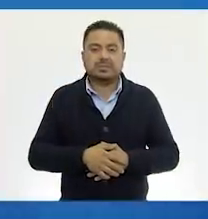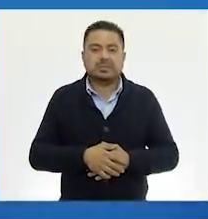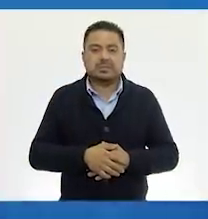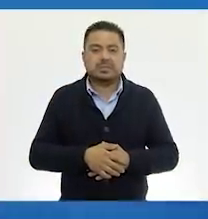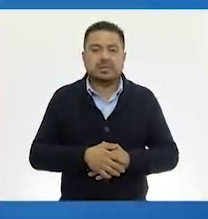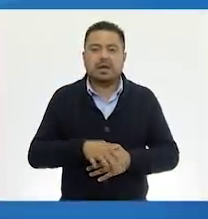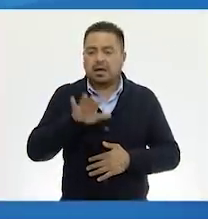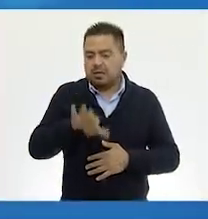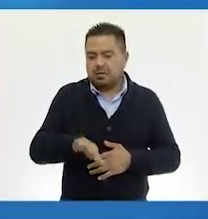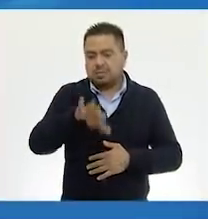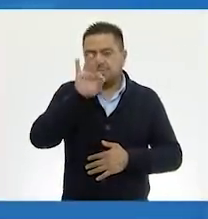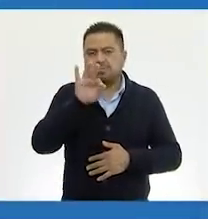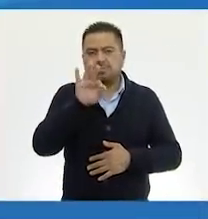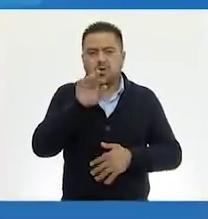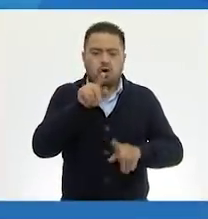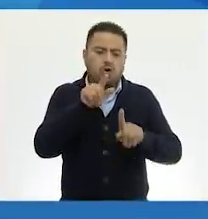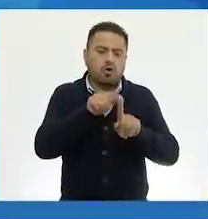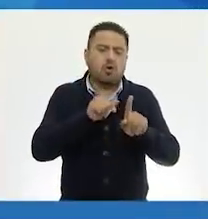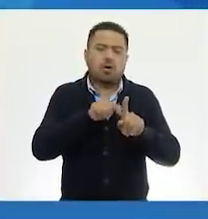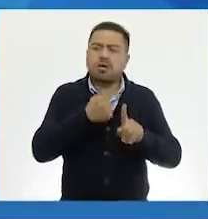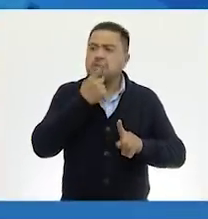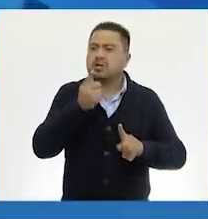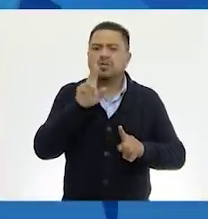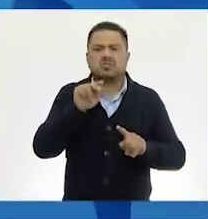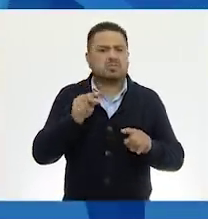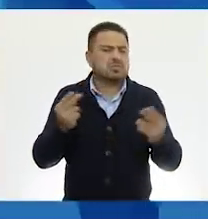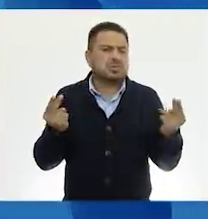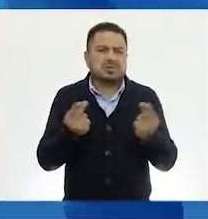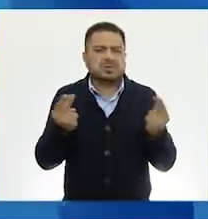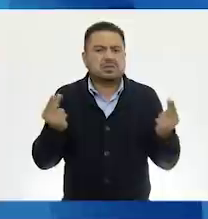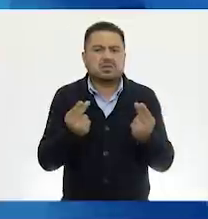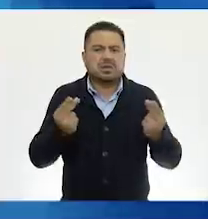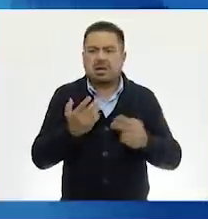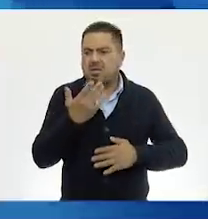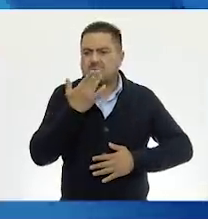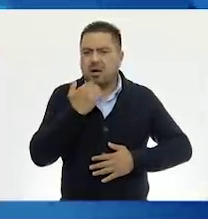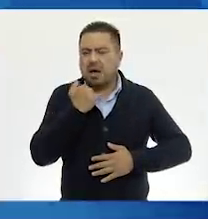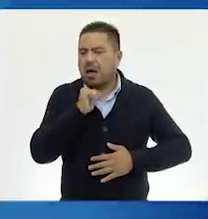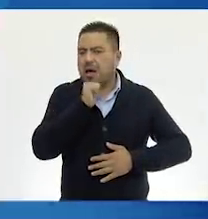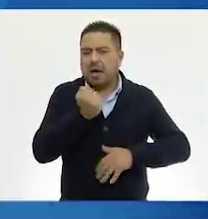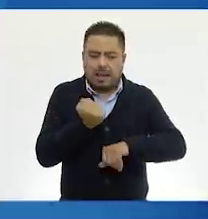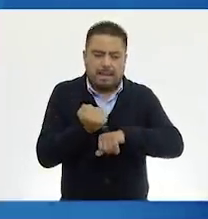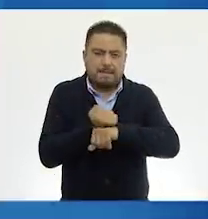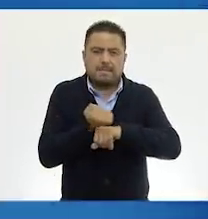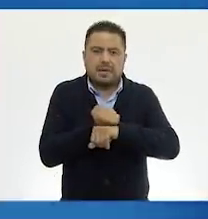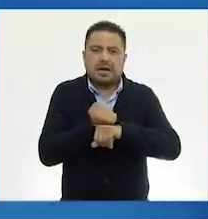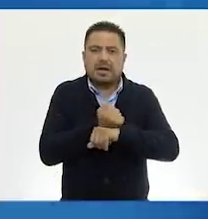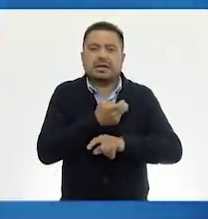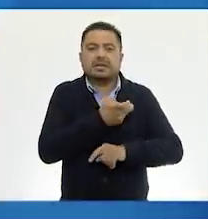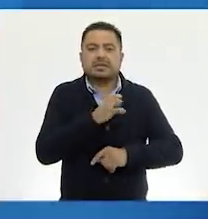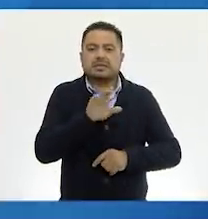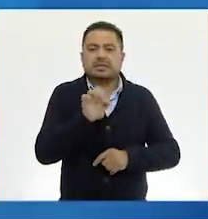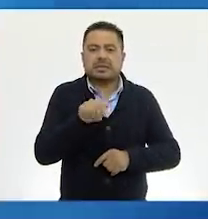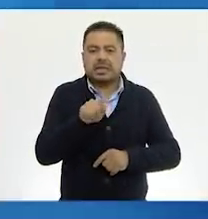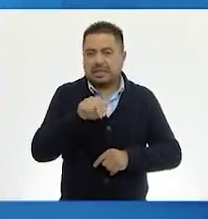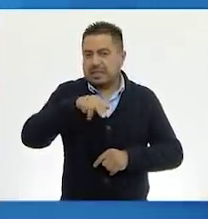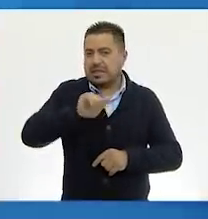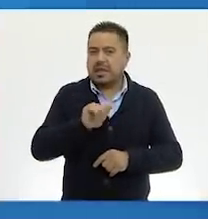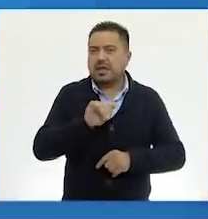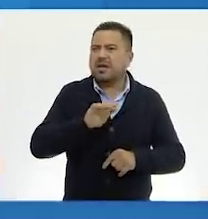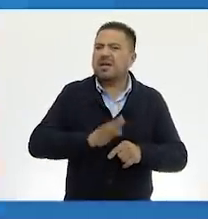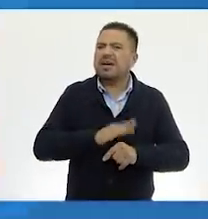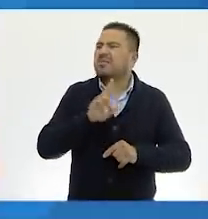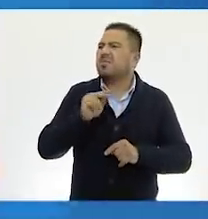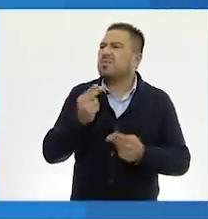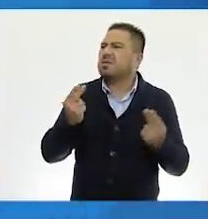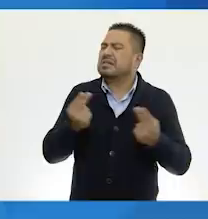Al tomar las tarjetas de colores, dice que no va a necesitar ninguna amarilla, que son de las centenas. ¿Por qué dice que no va a